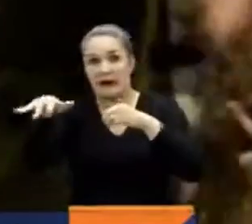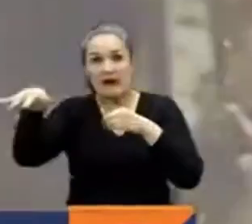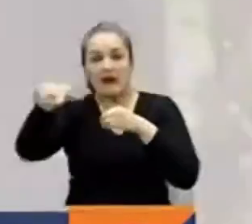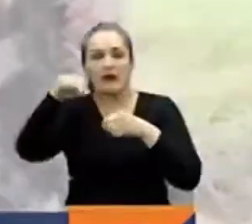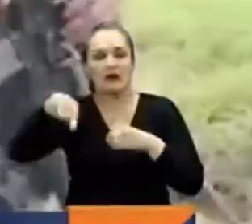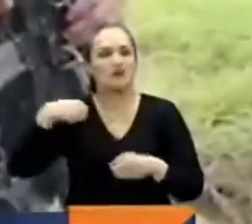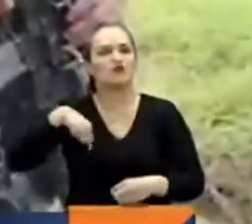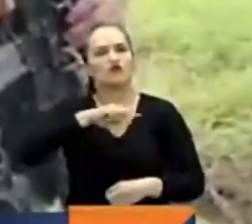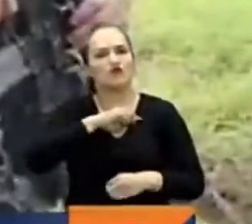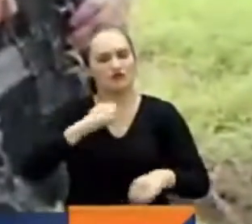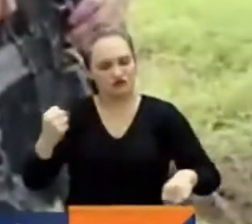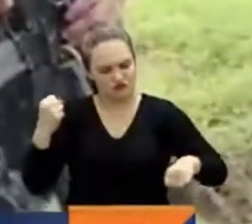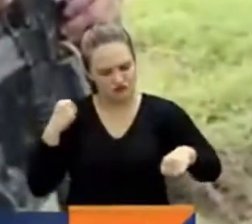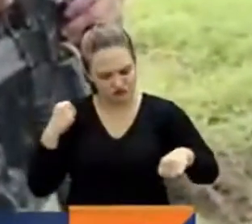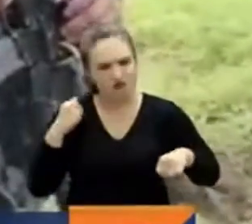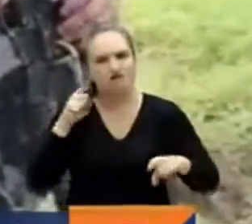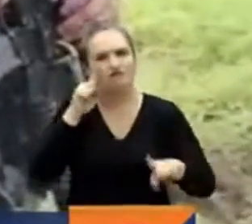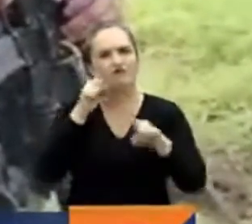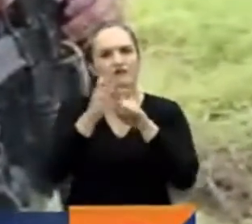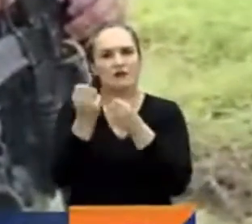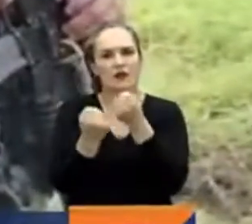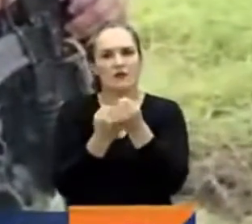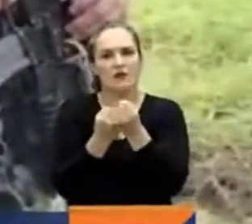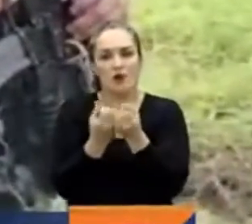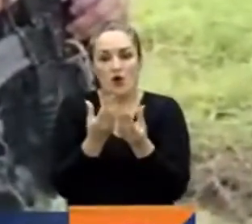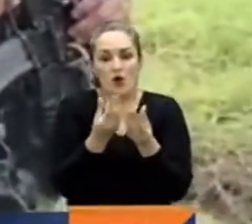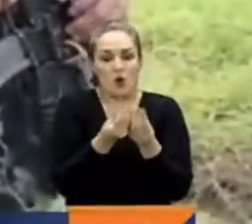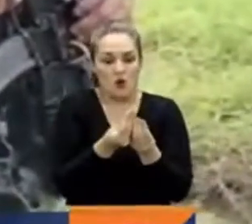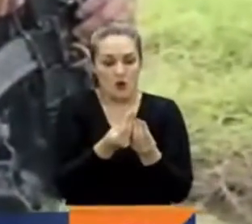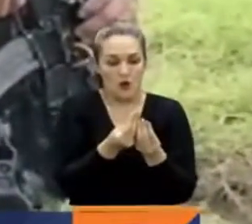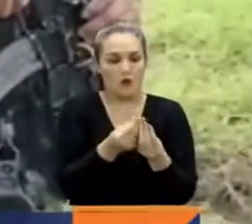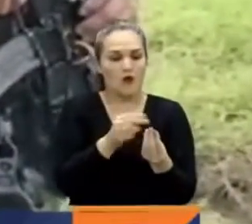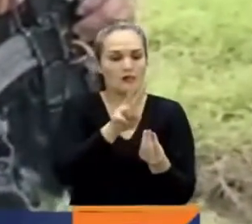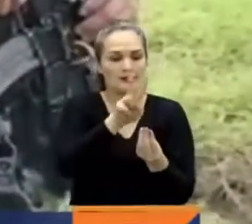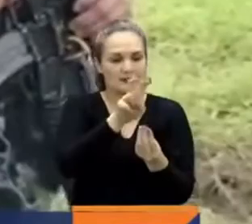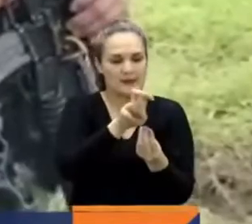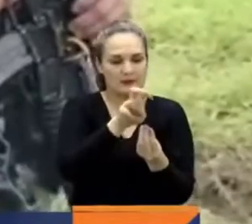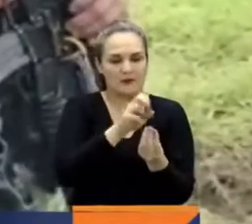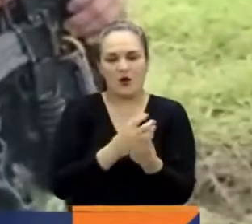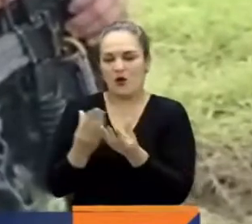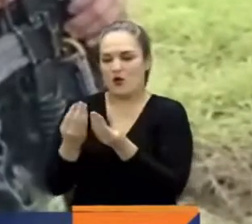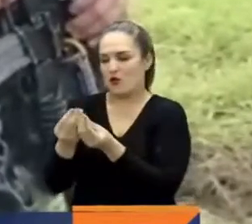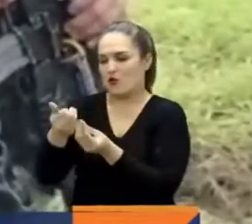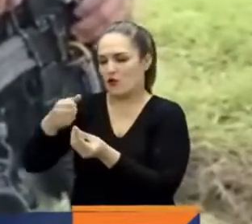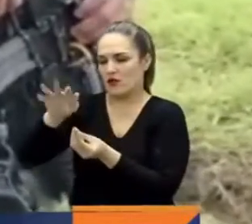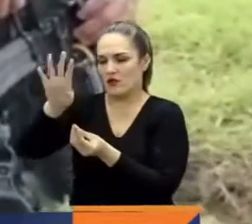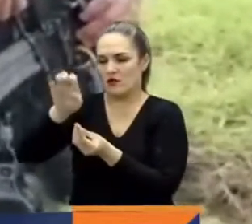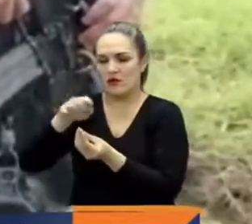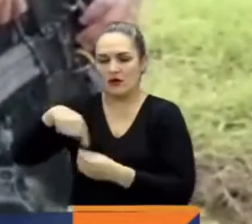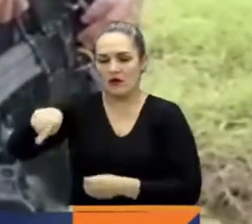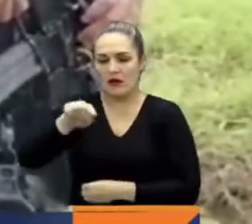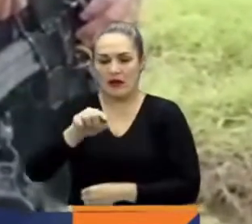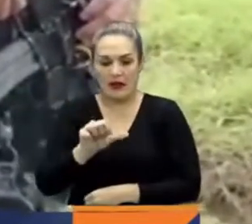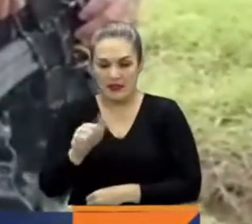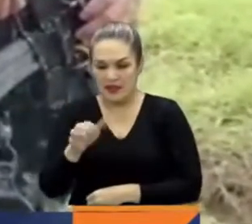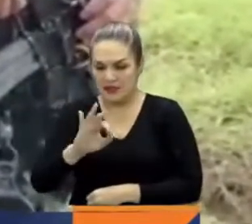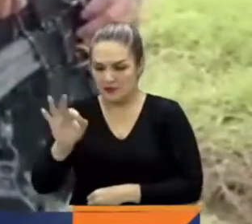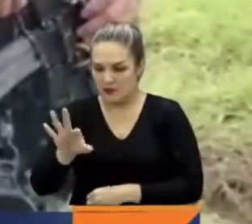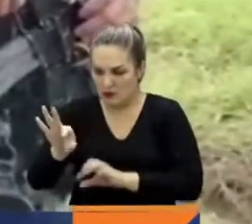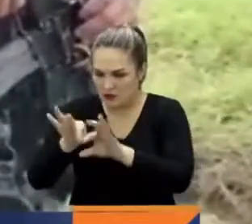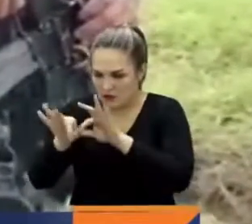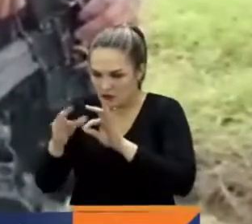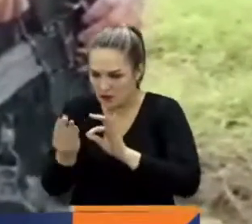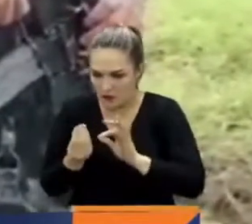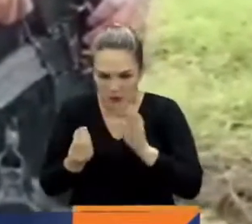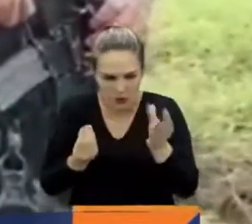por esta región. La séptima división, la decimoséptima brigada, ha dispuesto el 10% de sus hombres que prestan el servicio militar para que sean